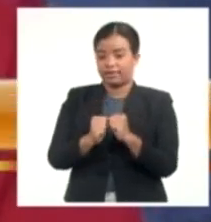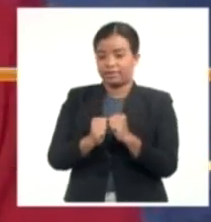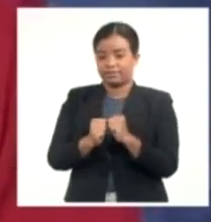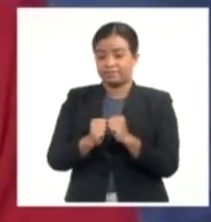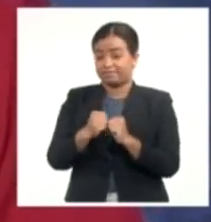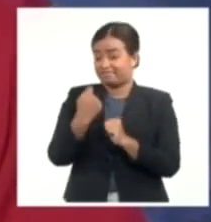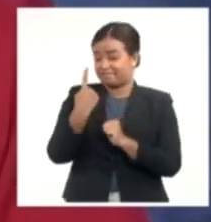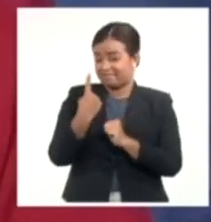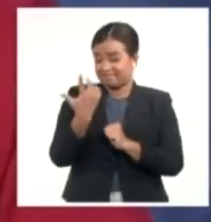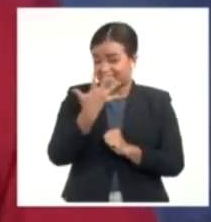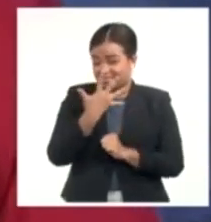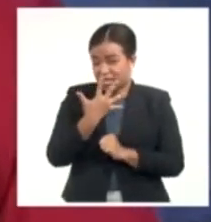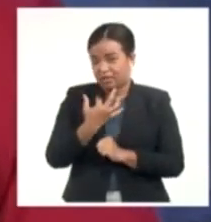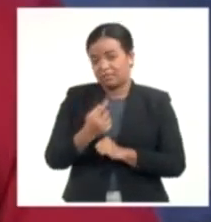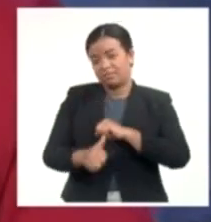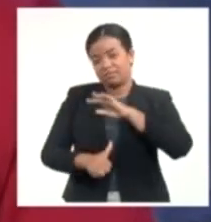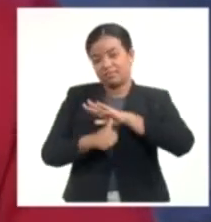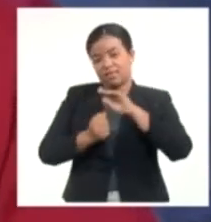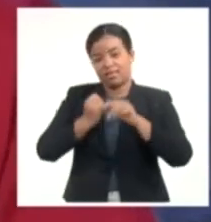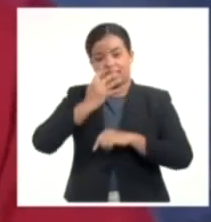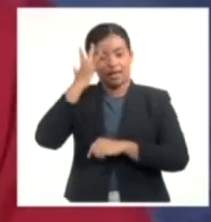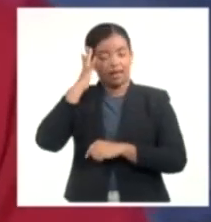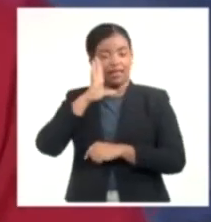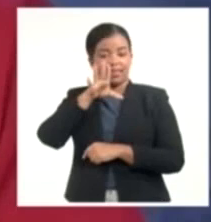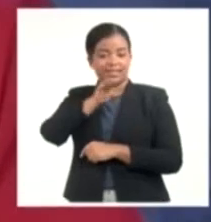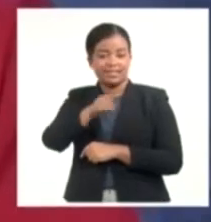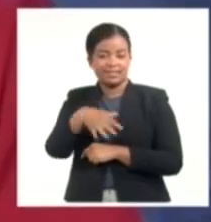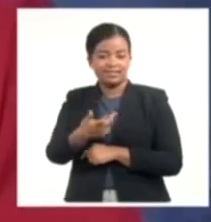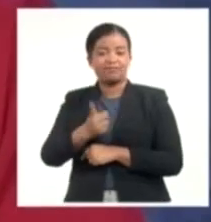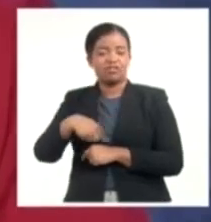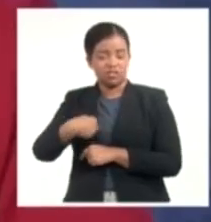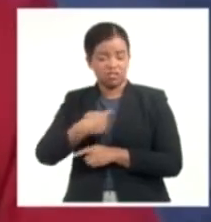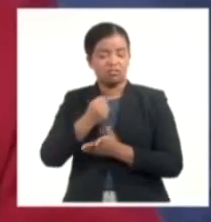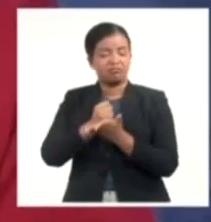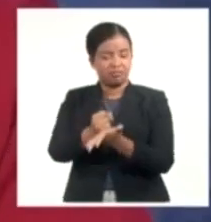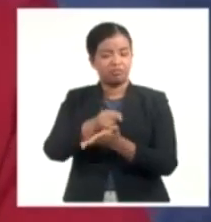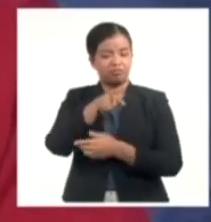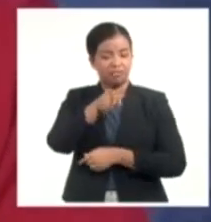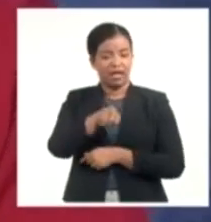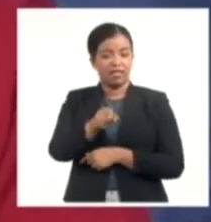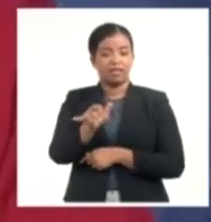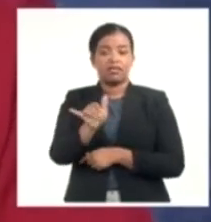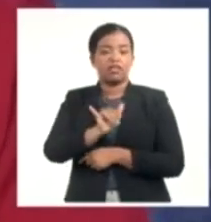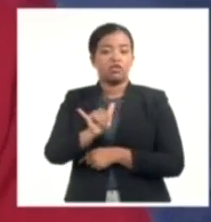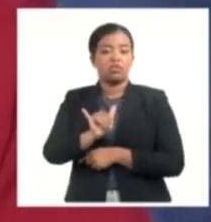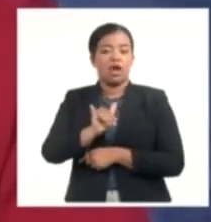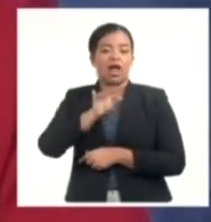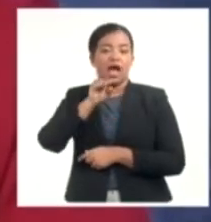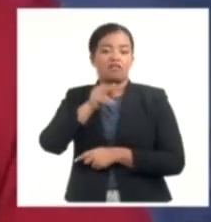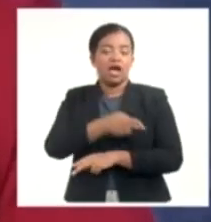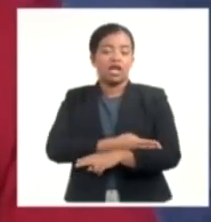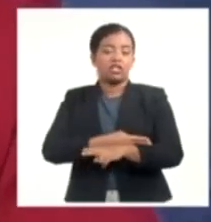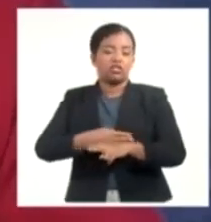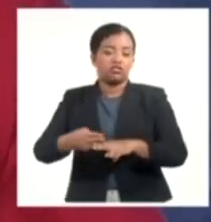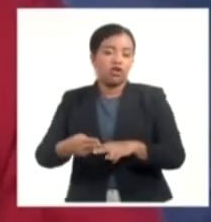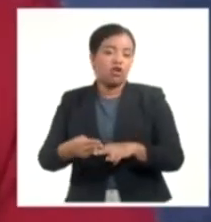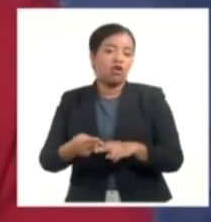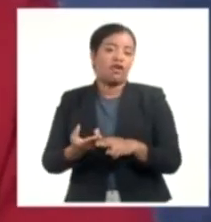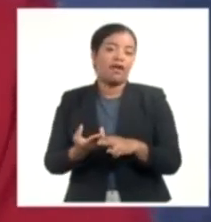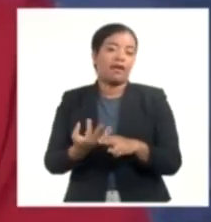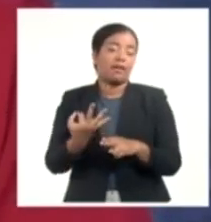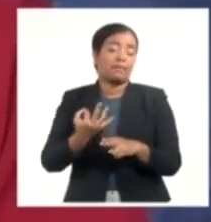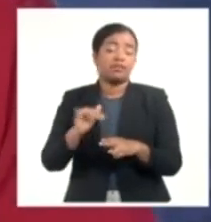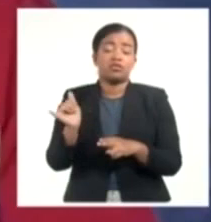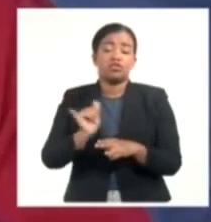presidente Miguel Díaz Canel para decirles, estamos con ustedes, no solamente para hablar de historia por hablar de historia,